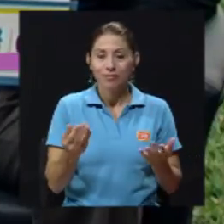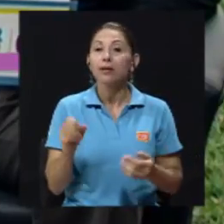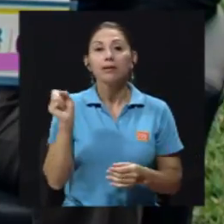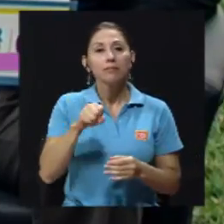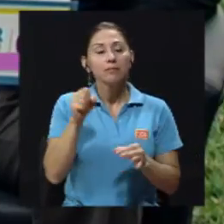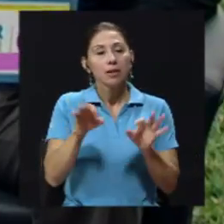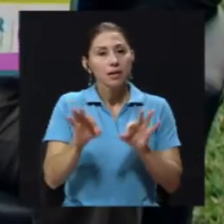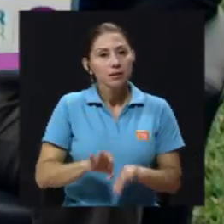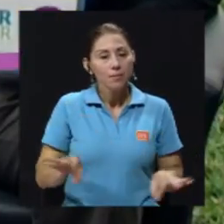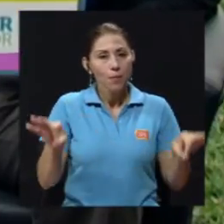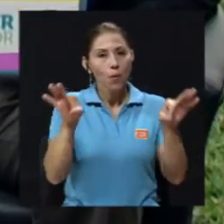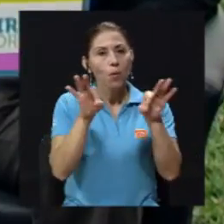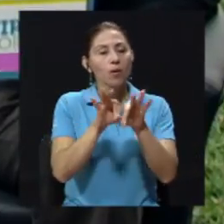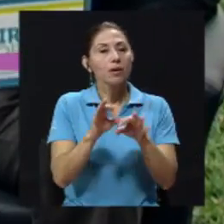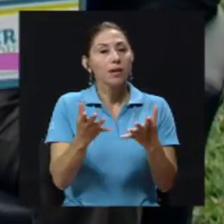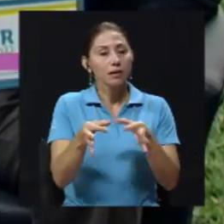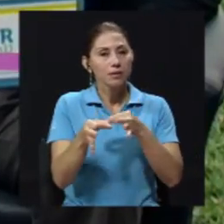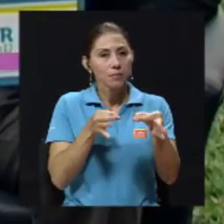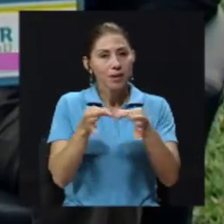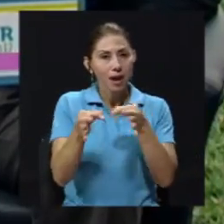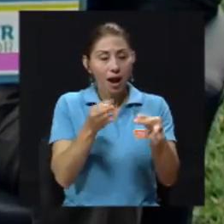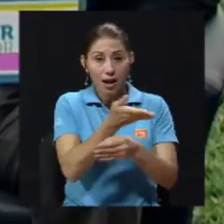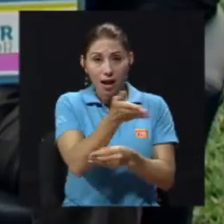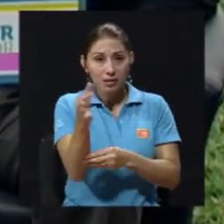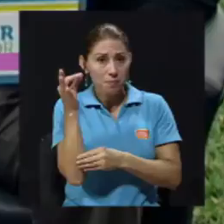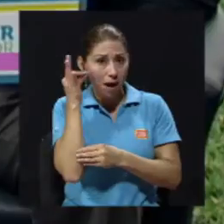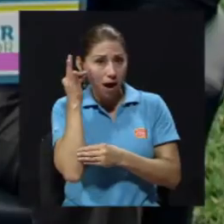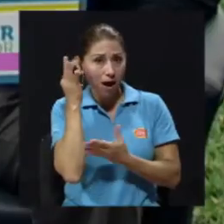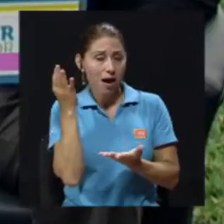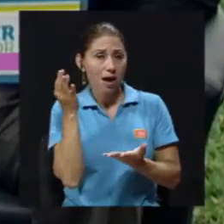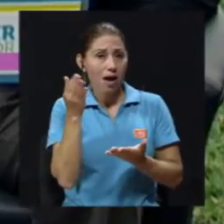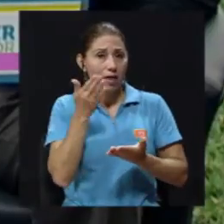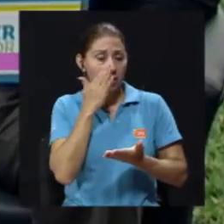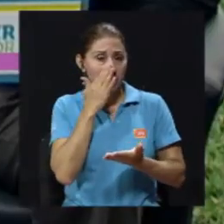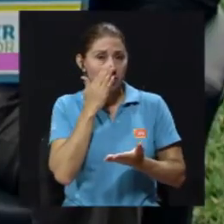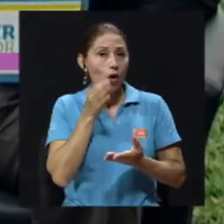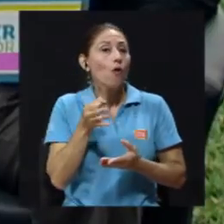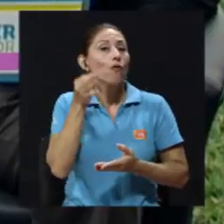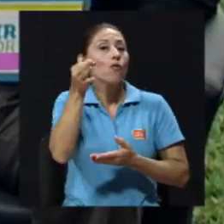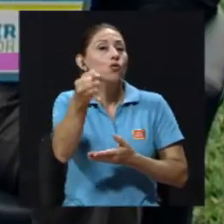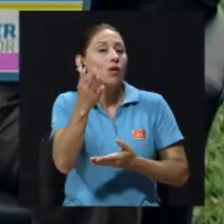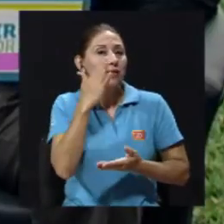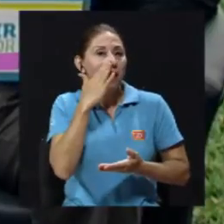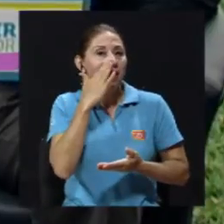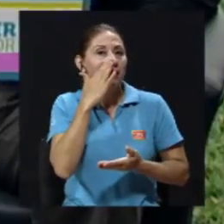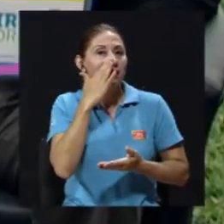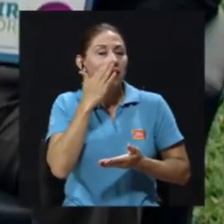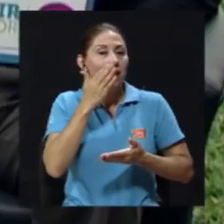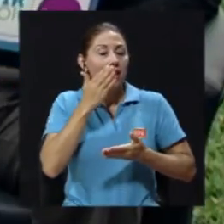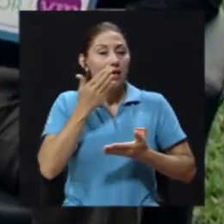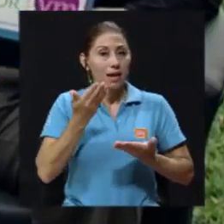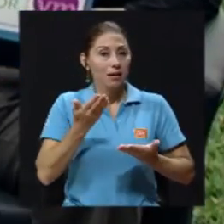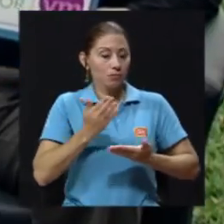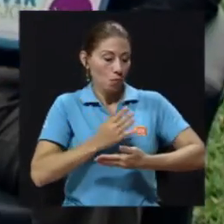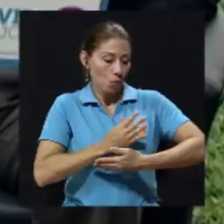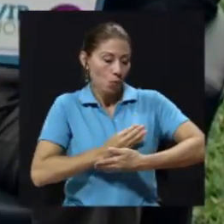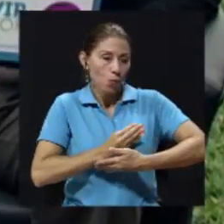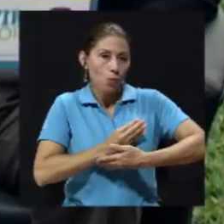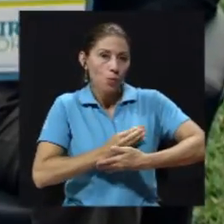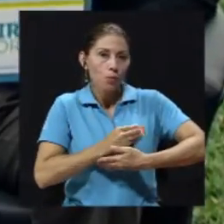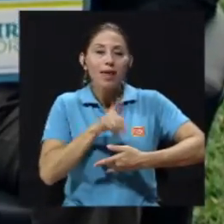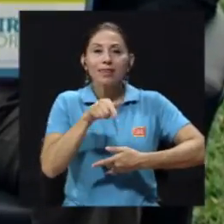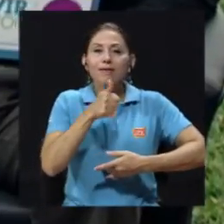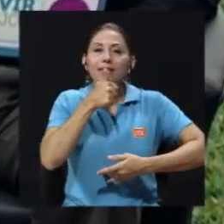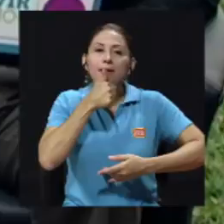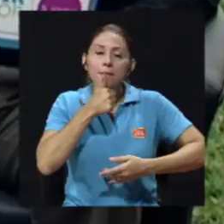decíamos en el bloque anterior, explicarles a las madres, a futuras madres, de que es un acto que se debe hacer con mucha